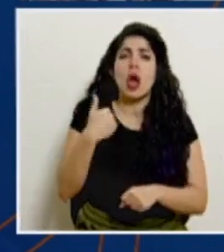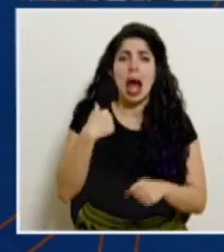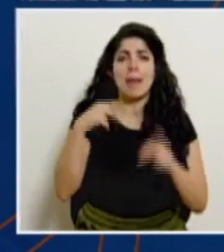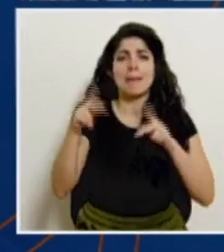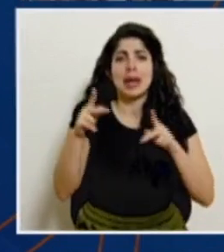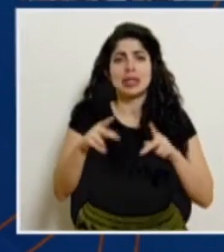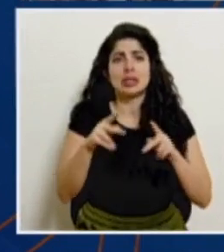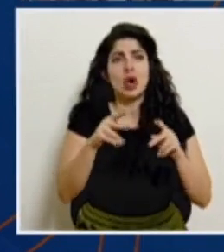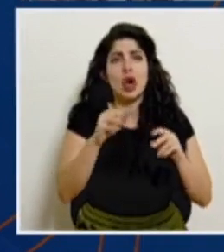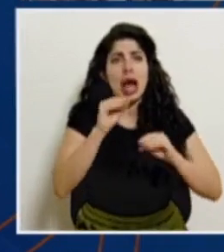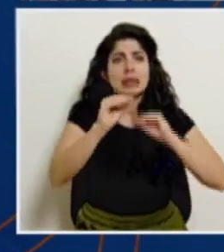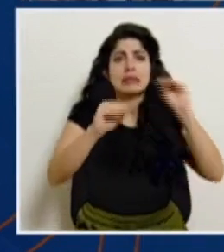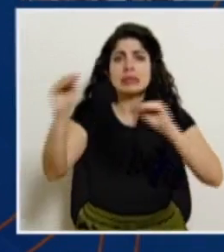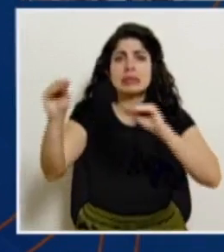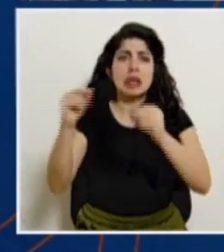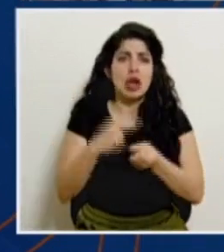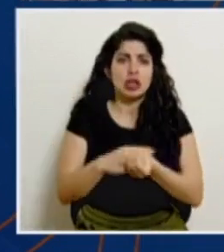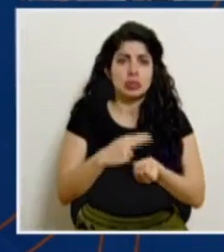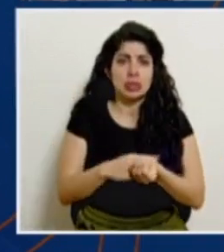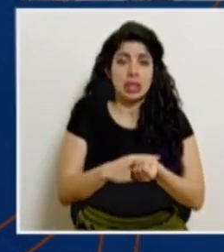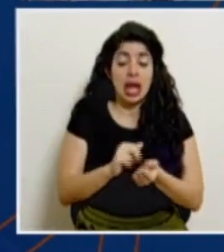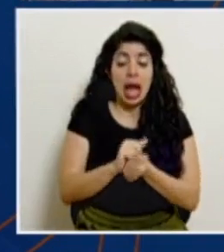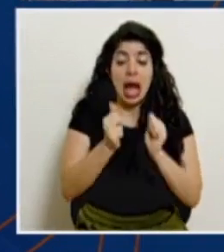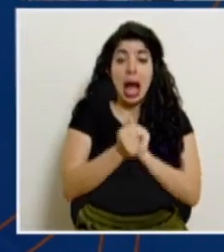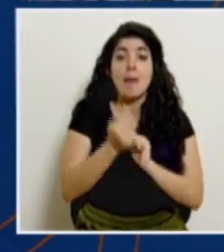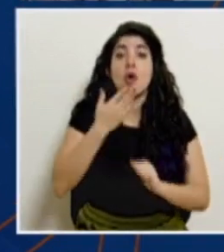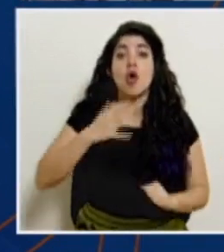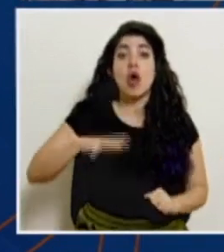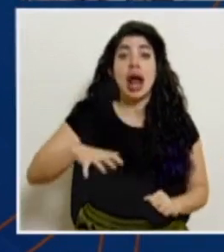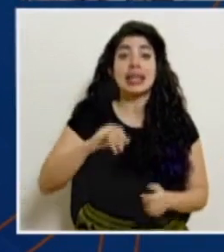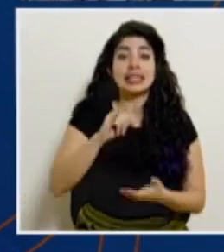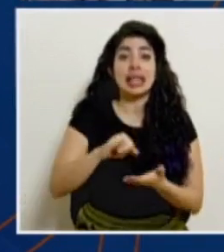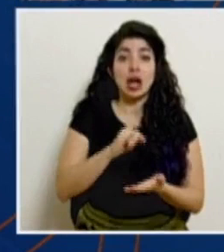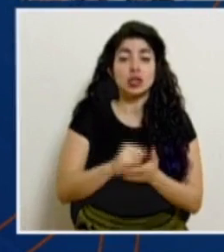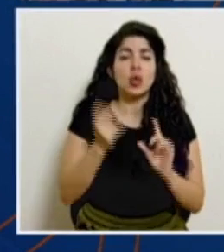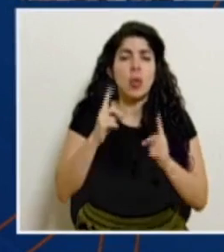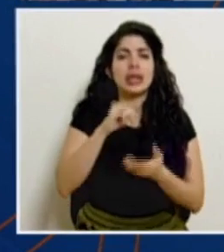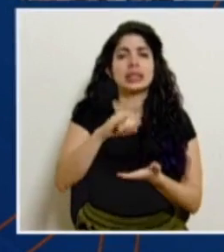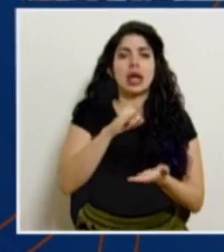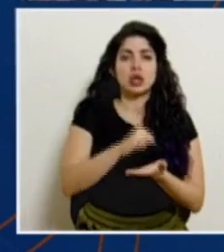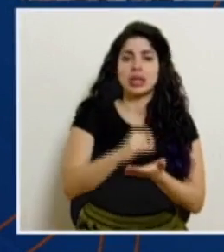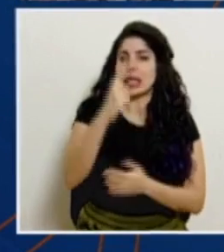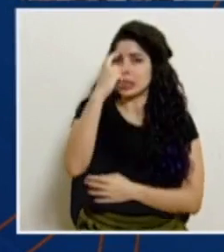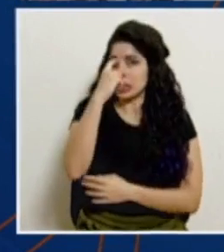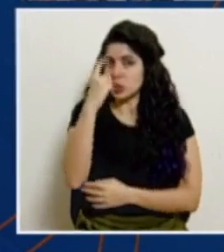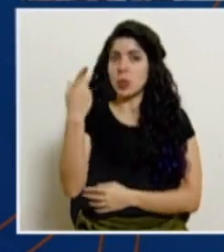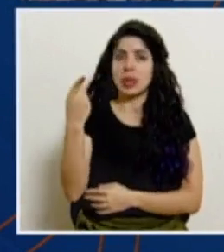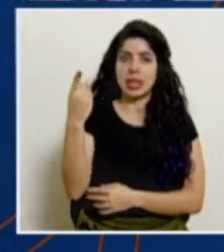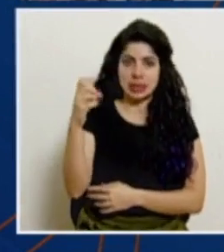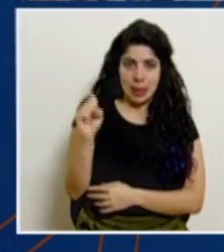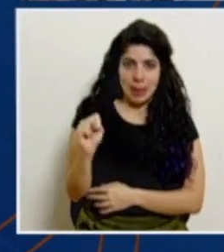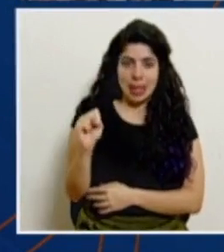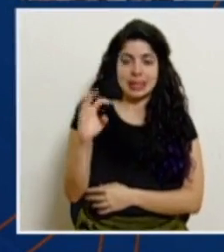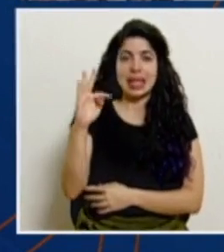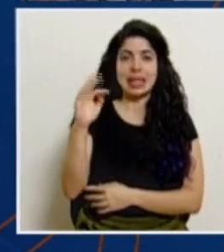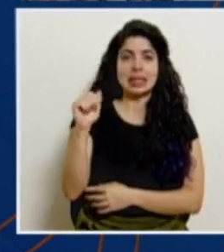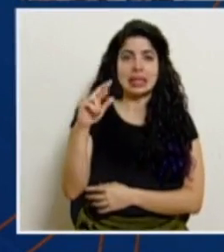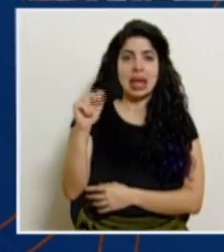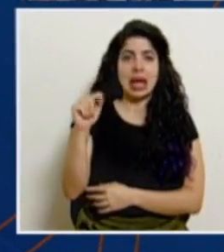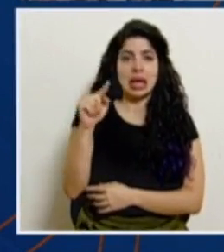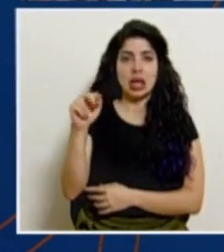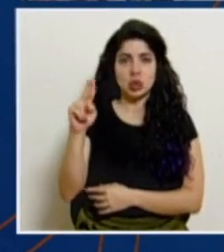Los cantones que suben a la condición de alerta naranja en San José son San José, Escazú, Desamparados, Tarrasú,